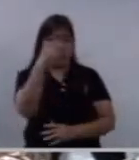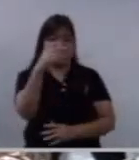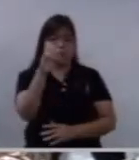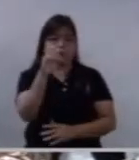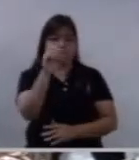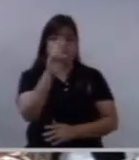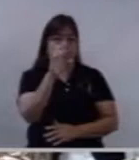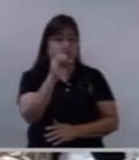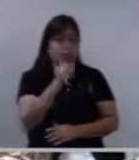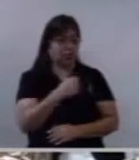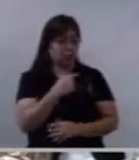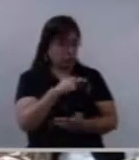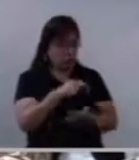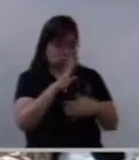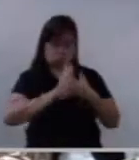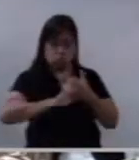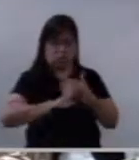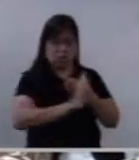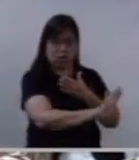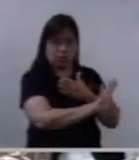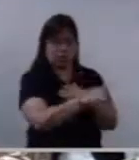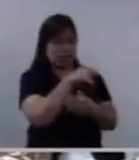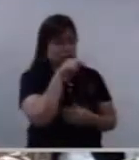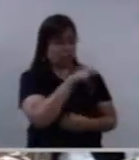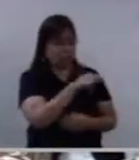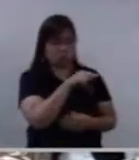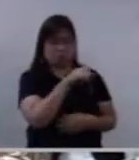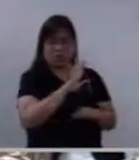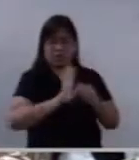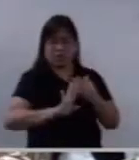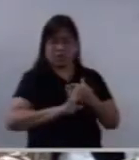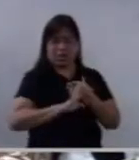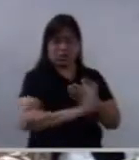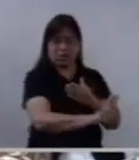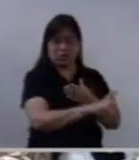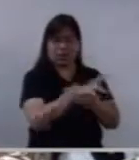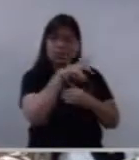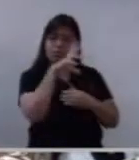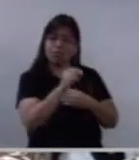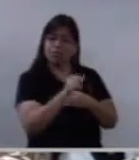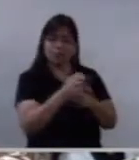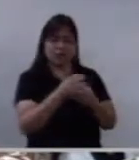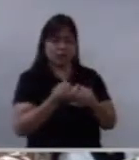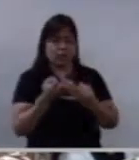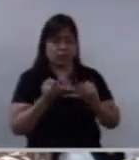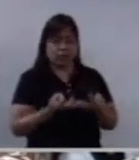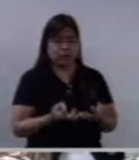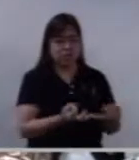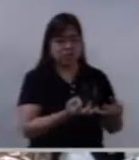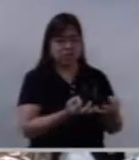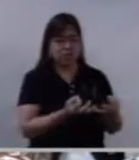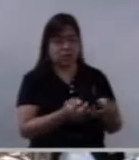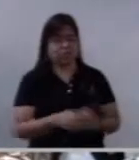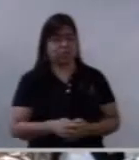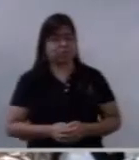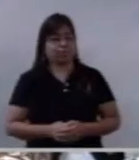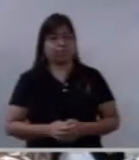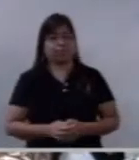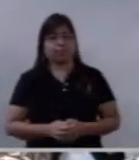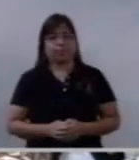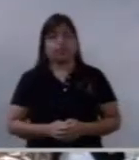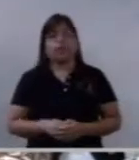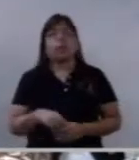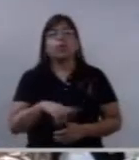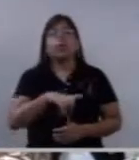quítate, no me sirvas de tropiezo en mi camino. Y luego le da una palabra de